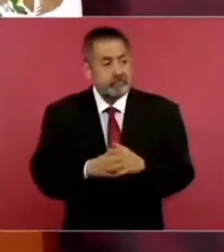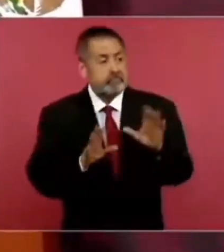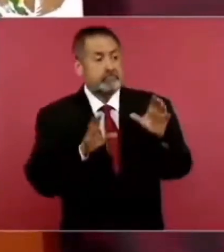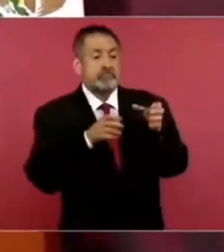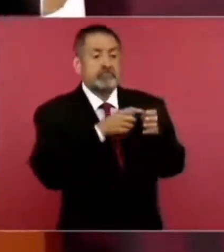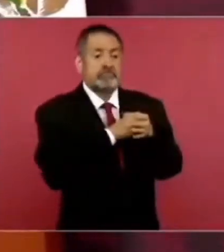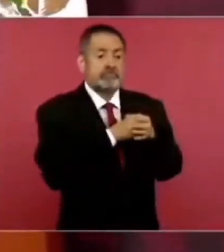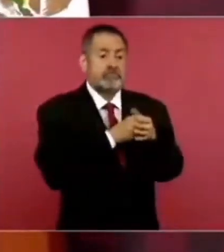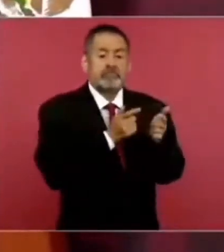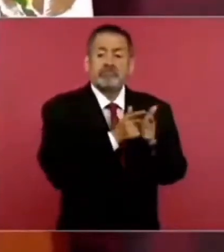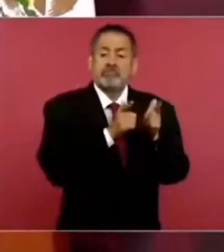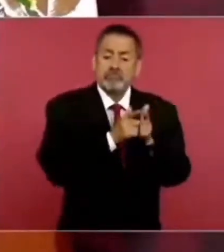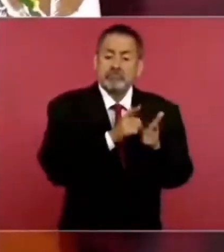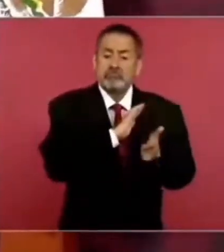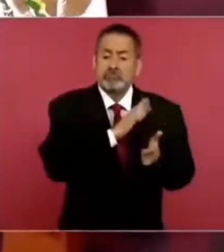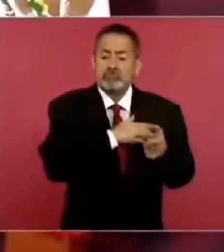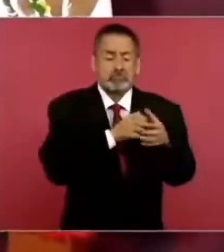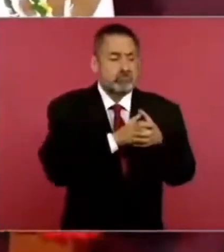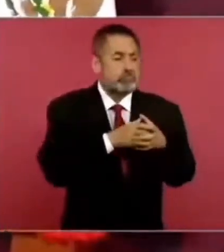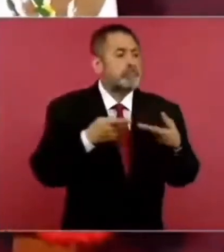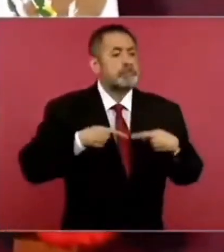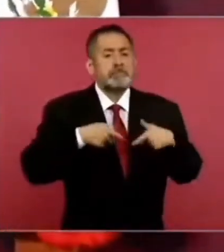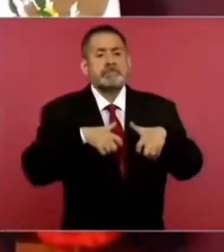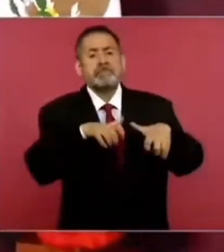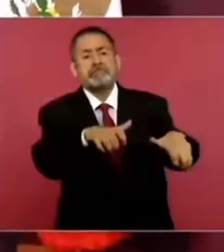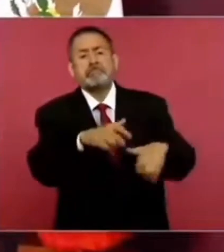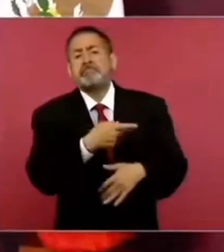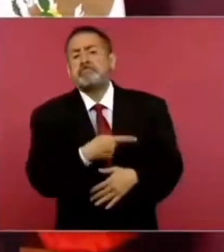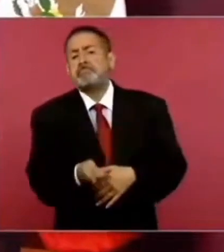élite de España. El pueblo estaba pobre,